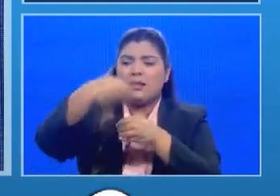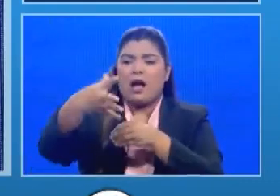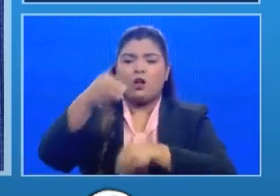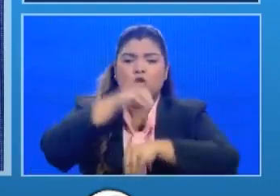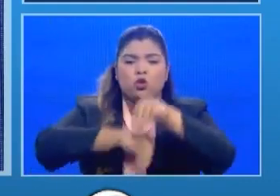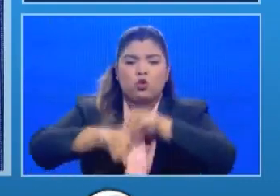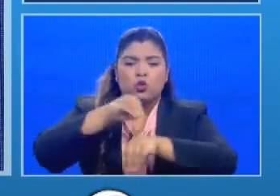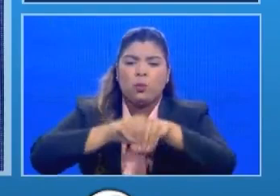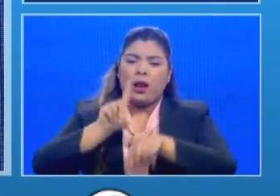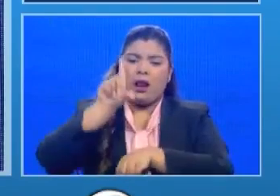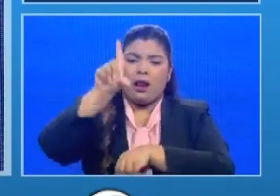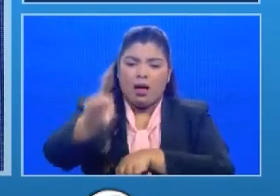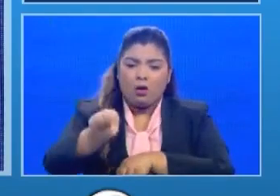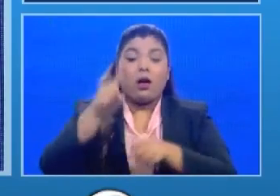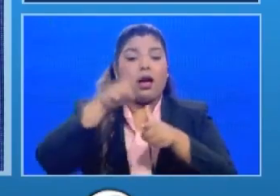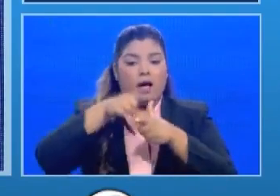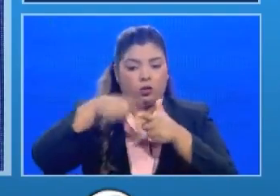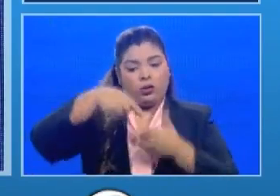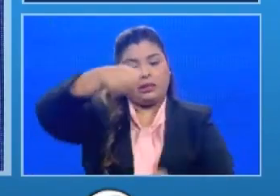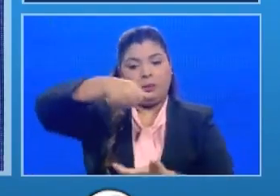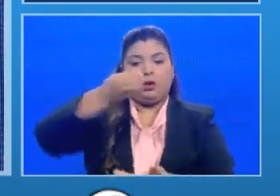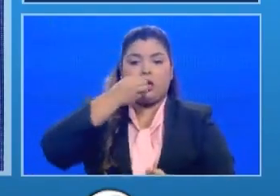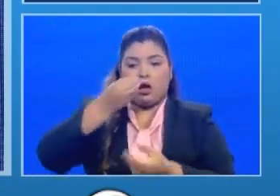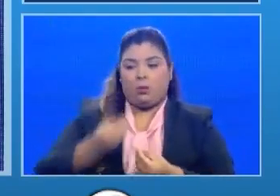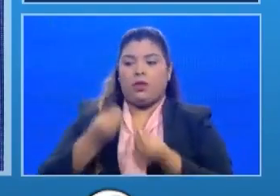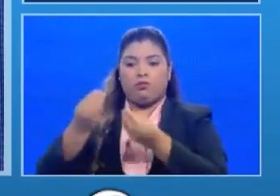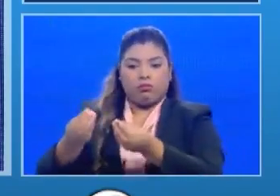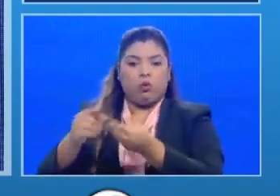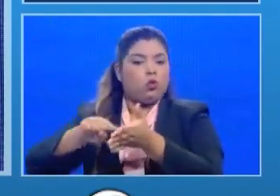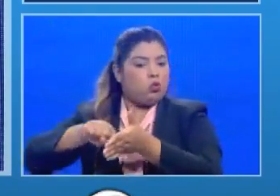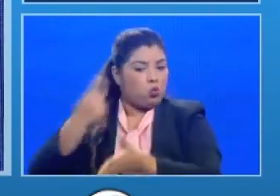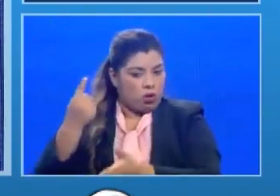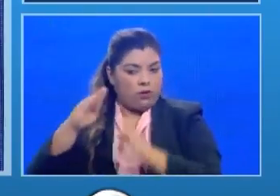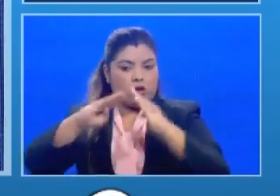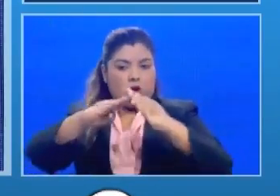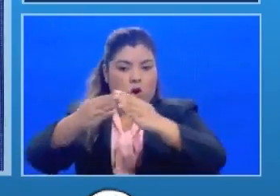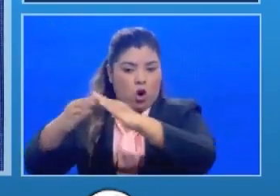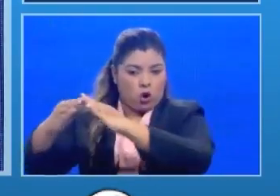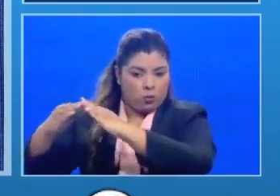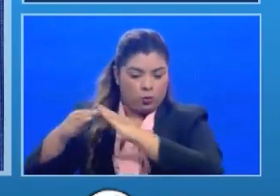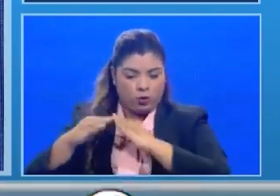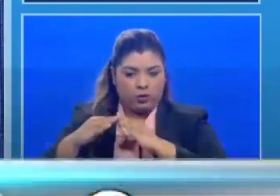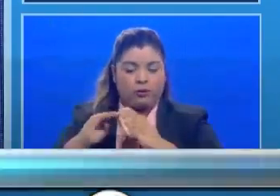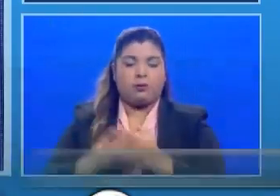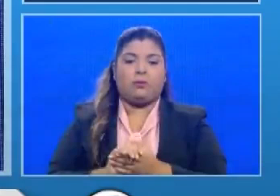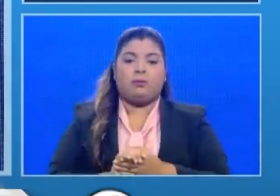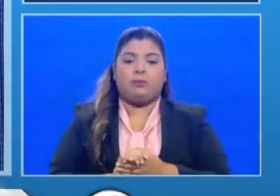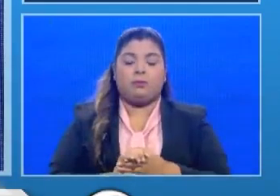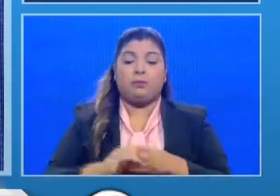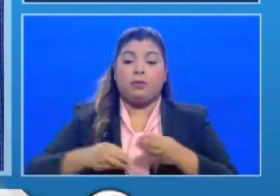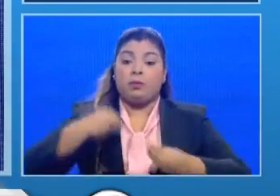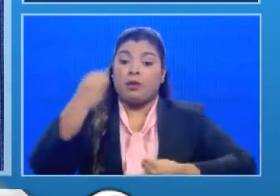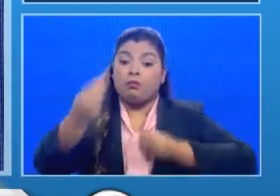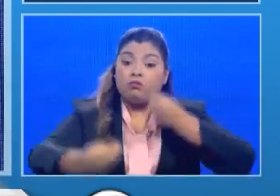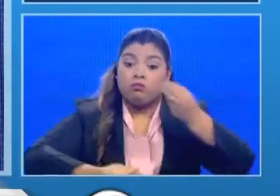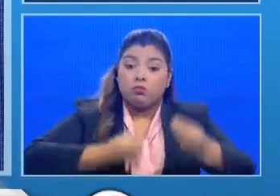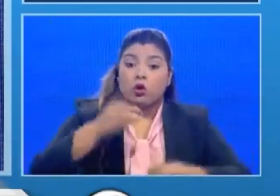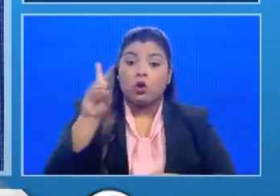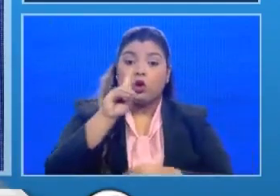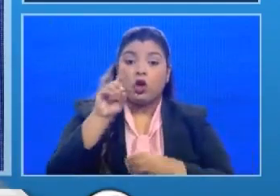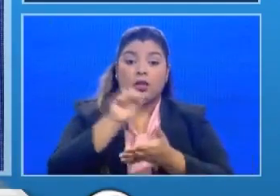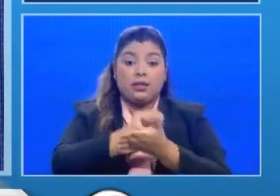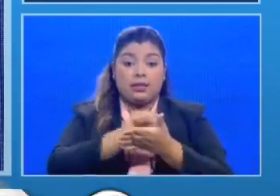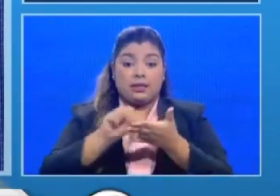artículos de primera necesidad en el tema de la entrega particular en el corregimiento de San